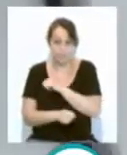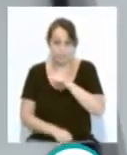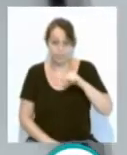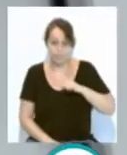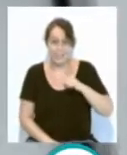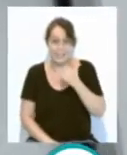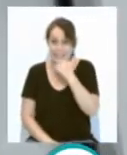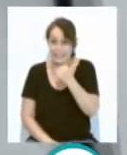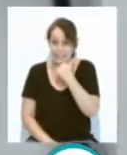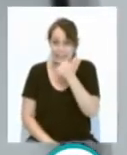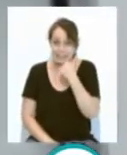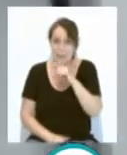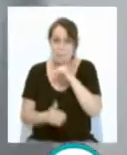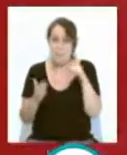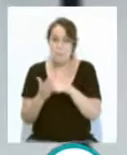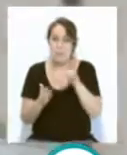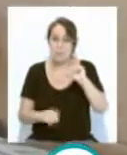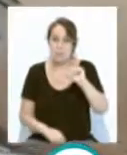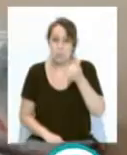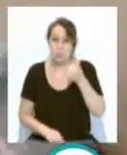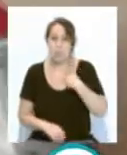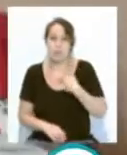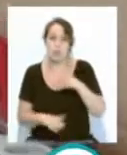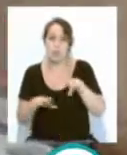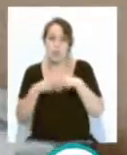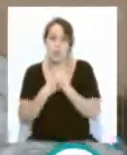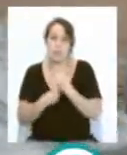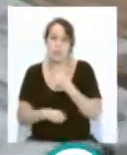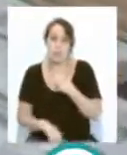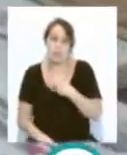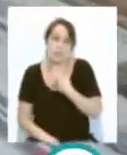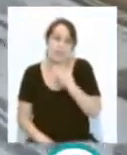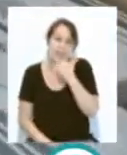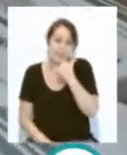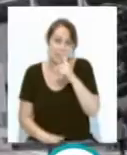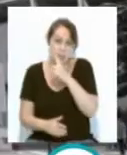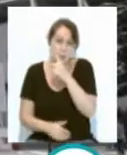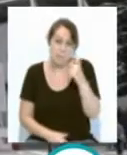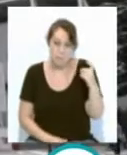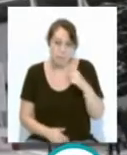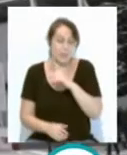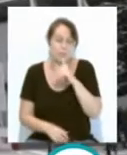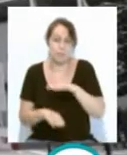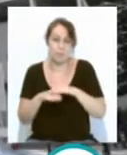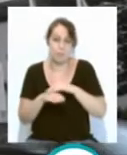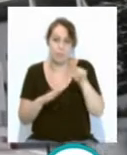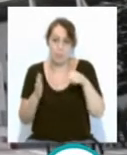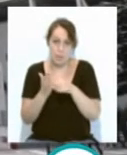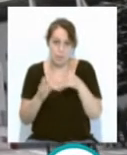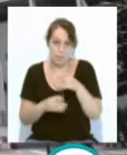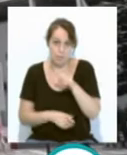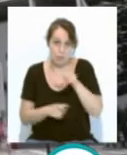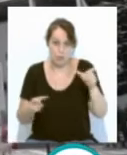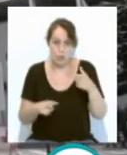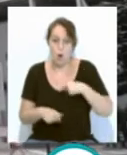parte, se acerca a los 1.000 casos positivos con 909 confirmaciones contabilizadas en la última jornada. Los hospitales de la